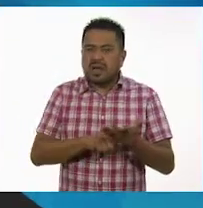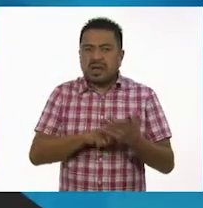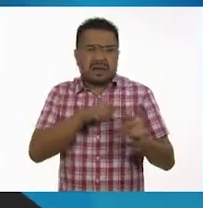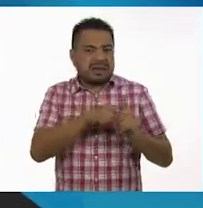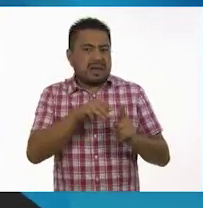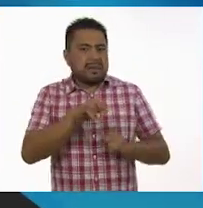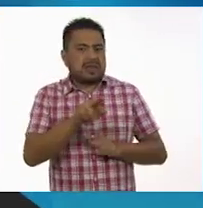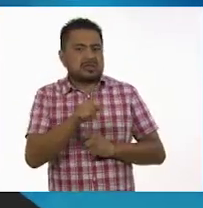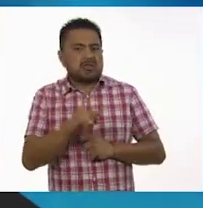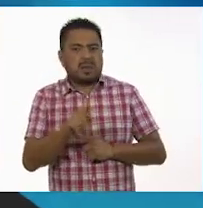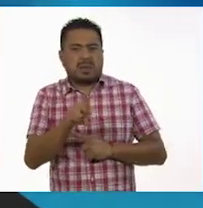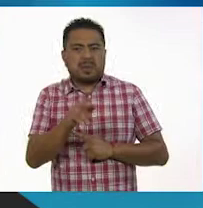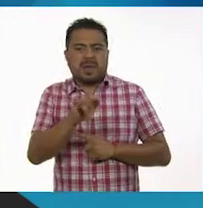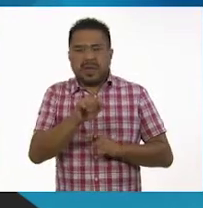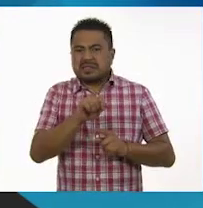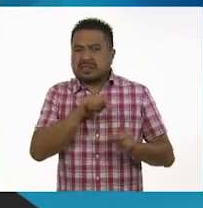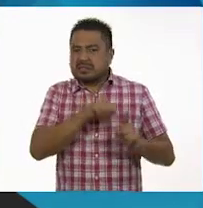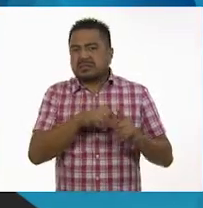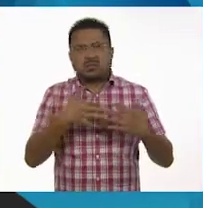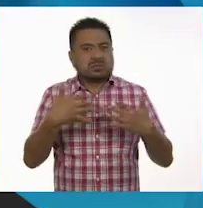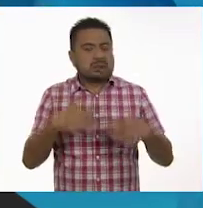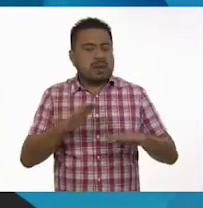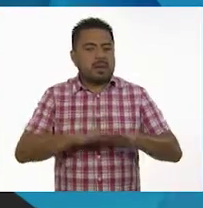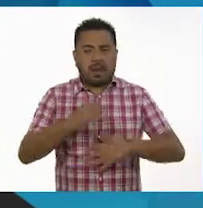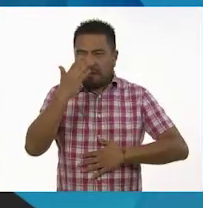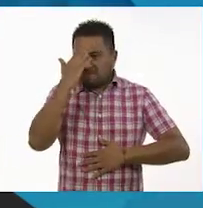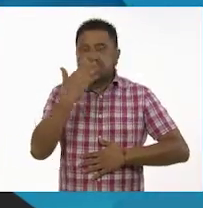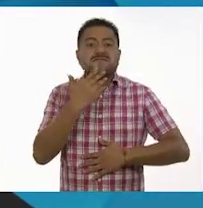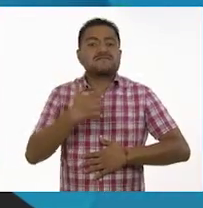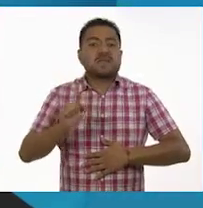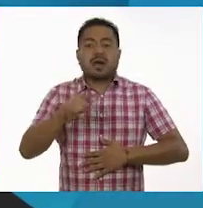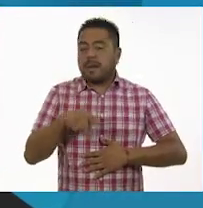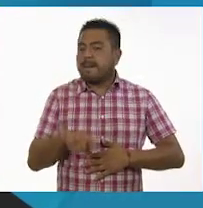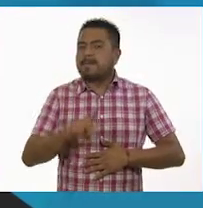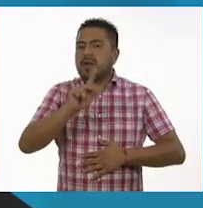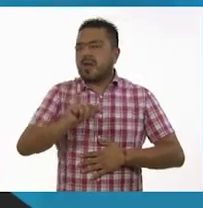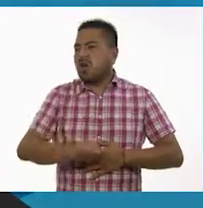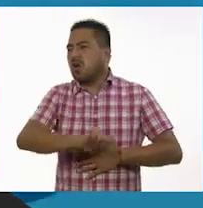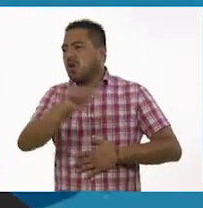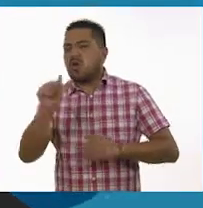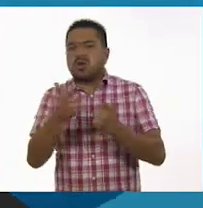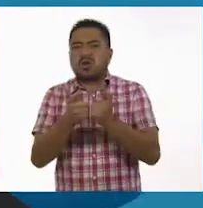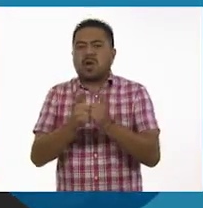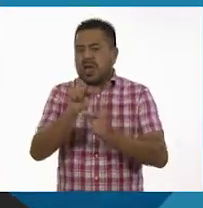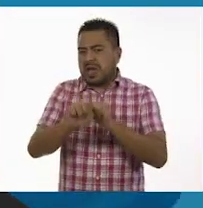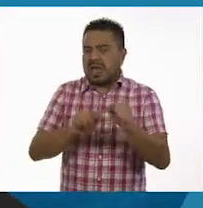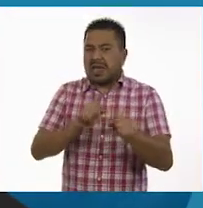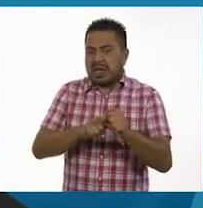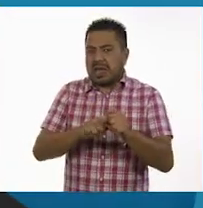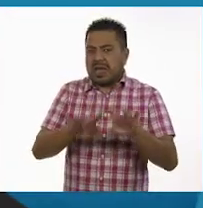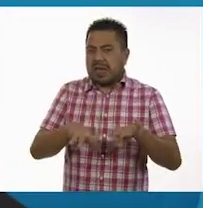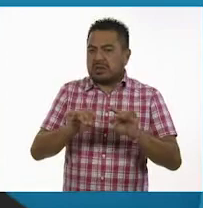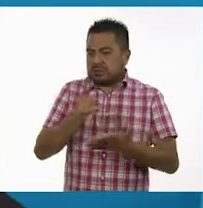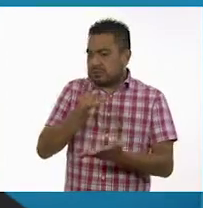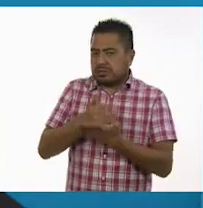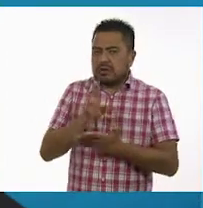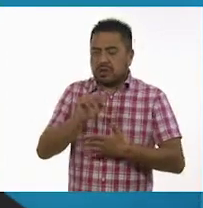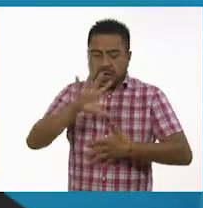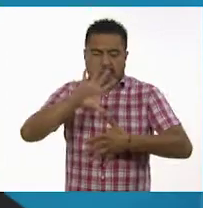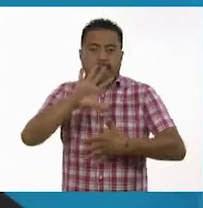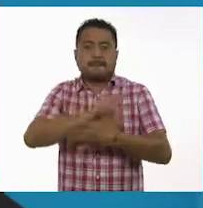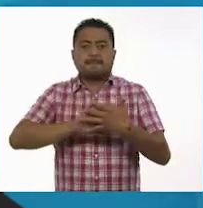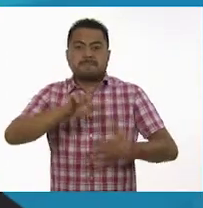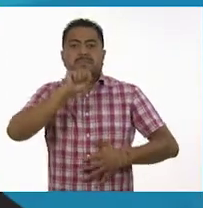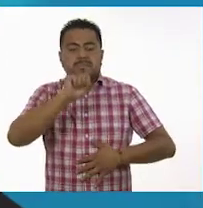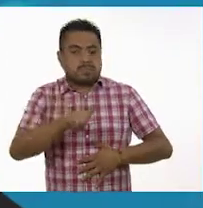marsupiales son los marsupiales más famosos. Pero hay otras especies, no solo en Australia, también en América, maestro.